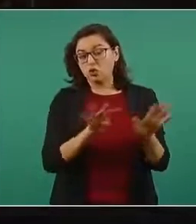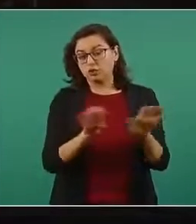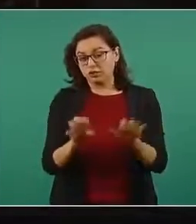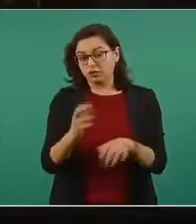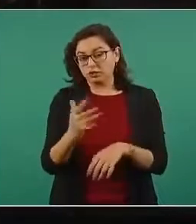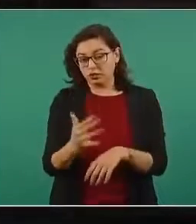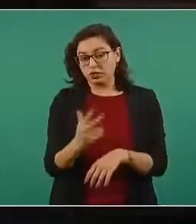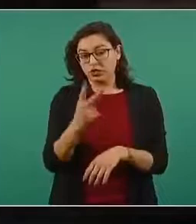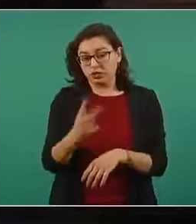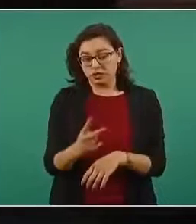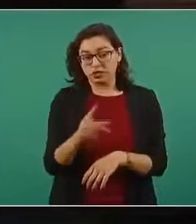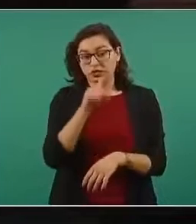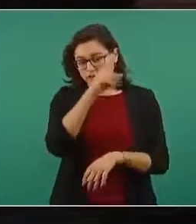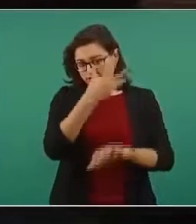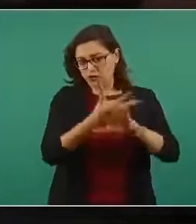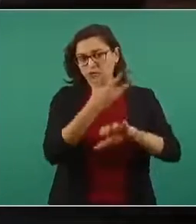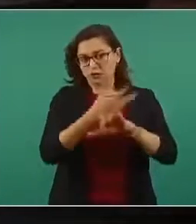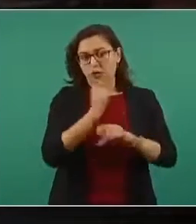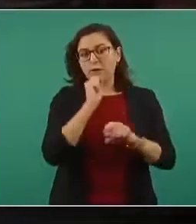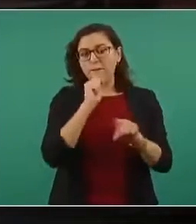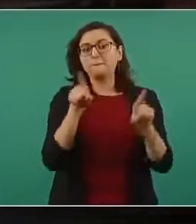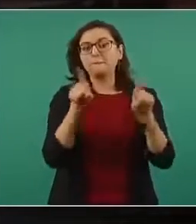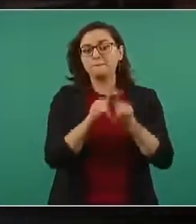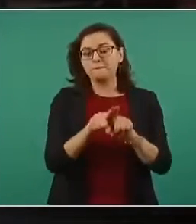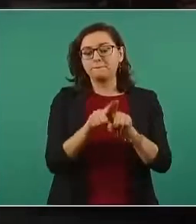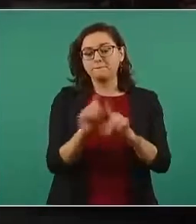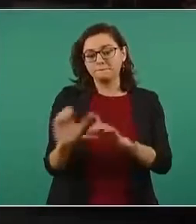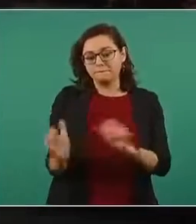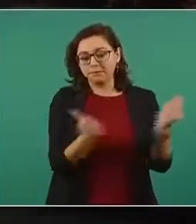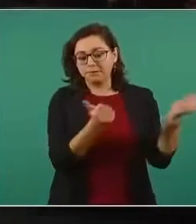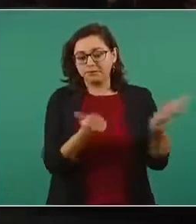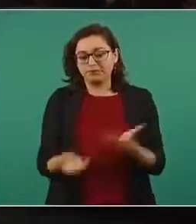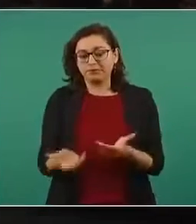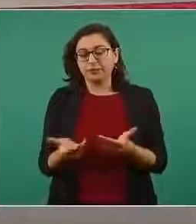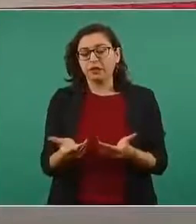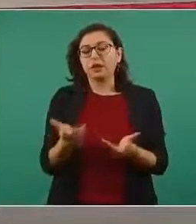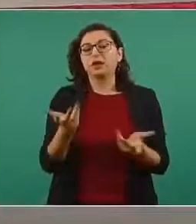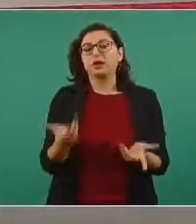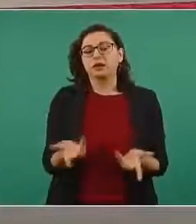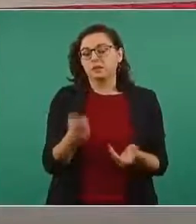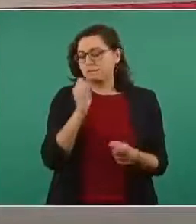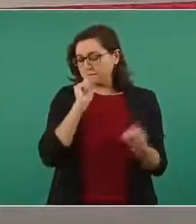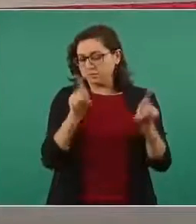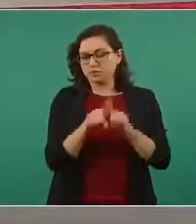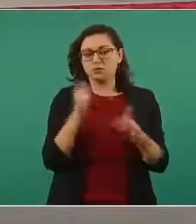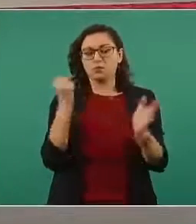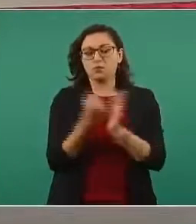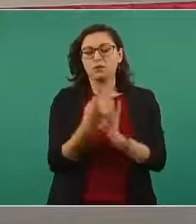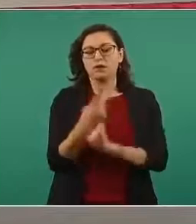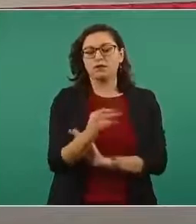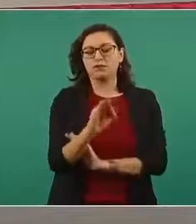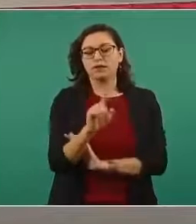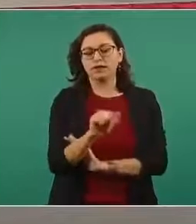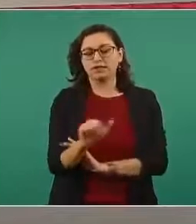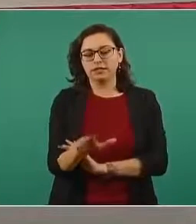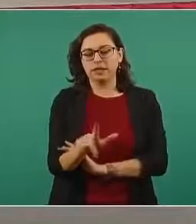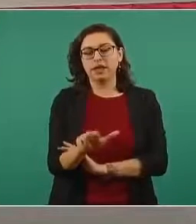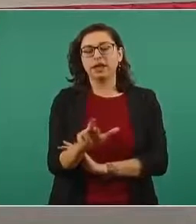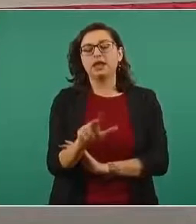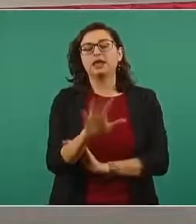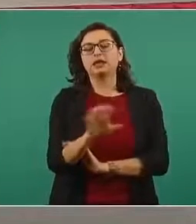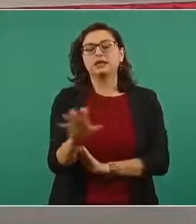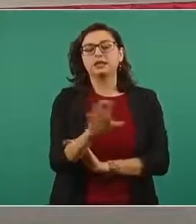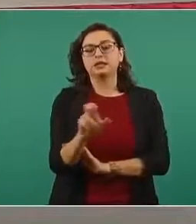procedente de Cincinnati, Estados Unidos, con un embarque 33 de la farmacéutica Pfizer con 585.000